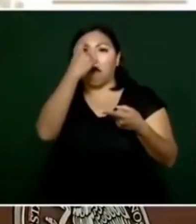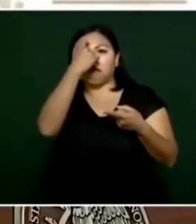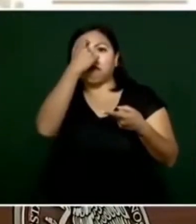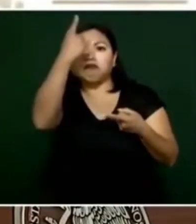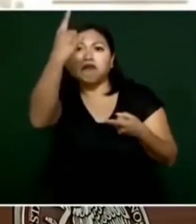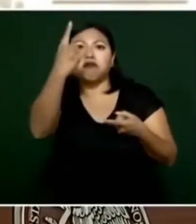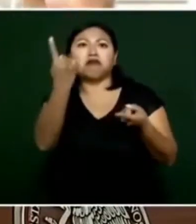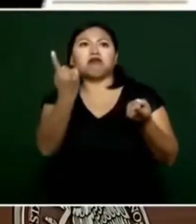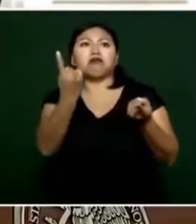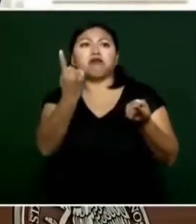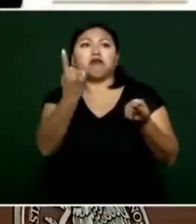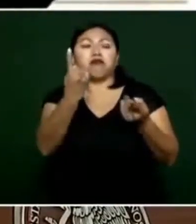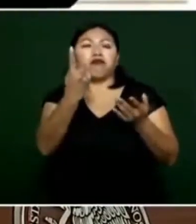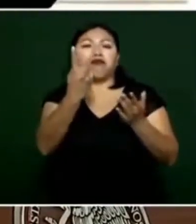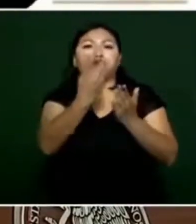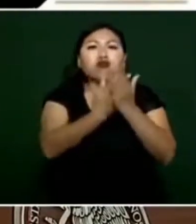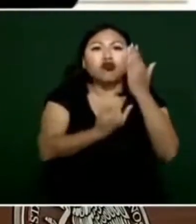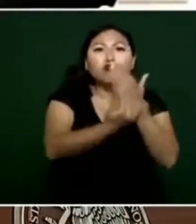segundo